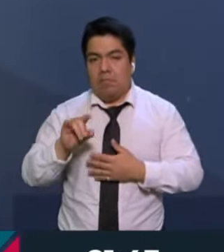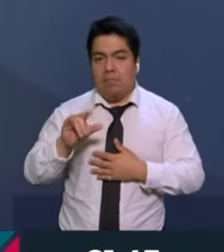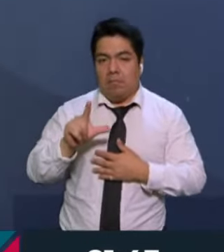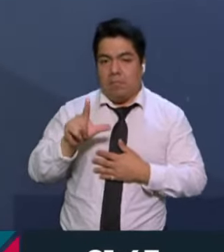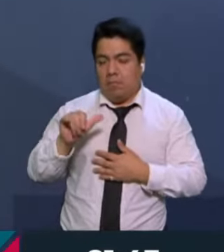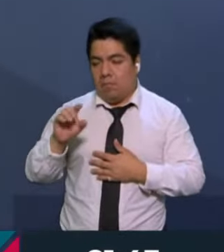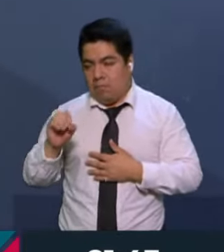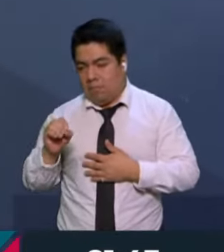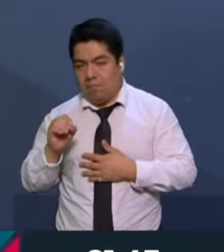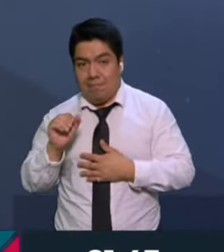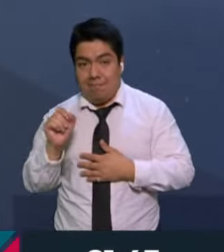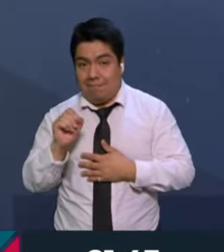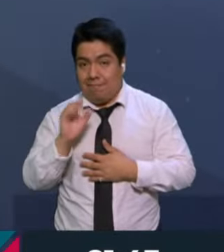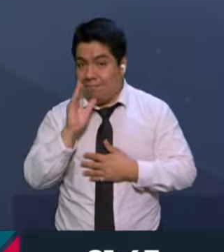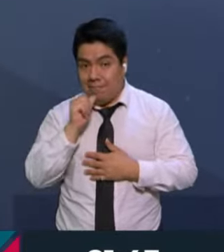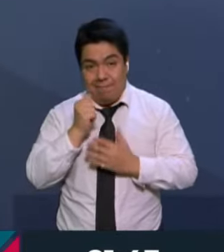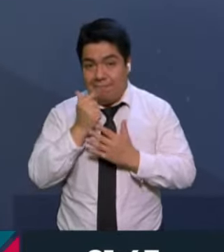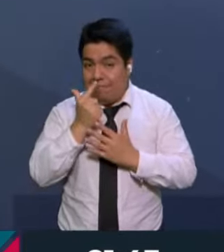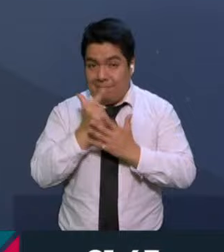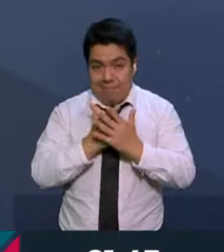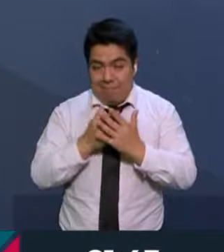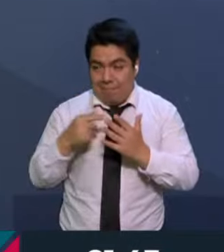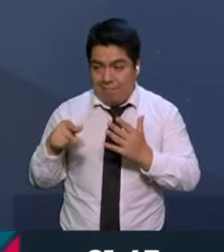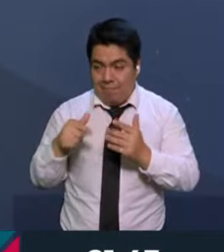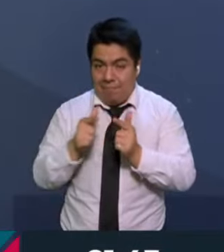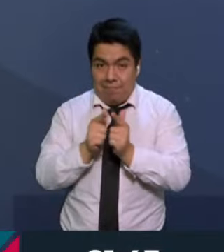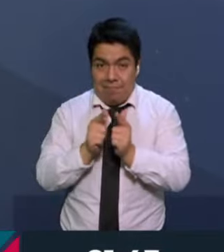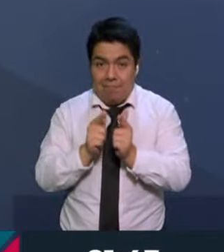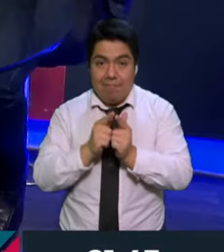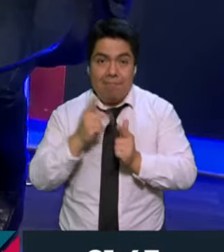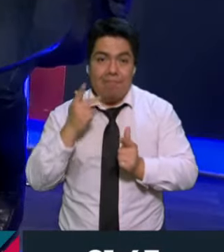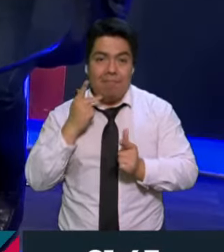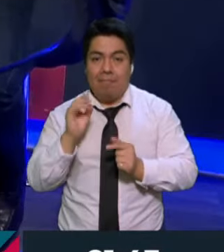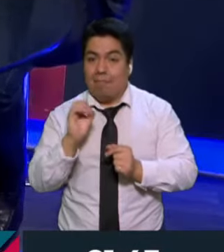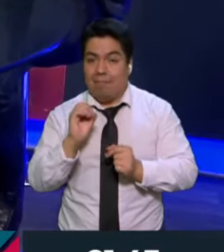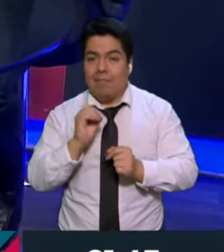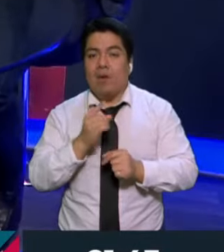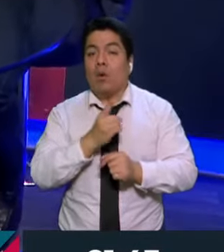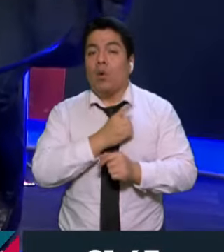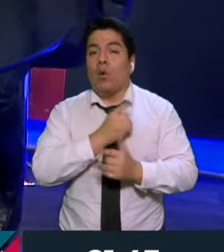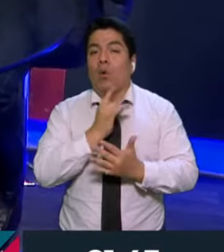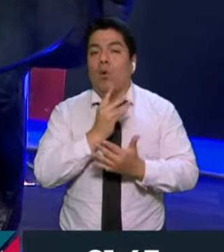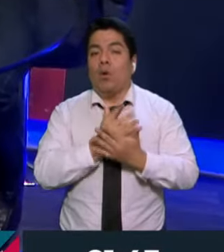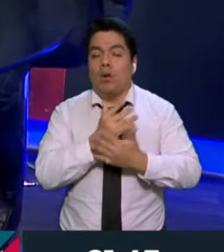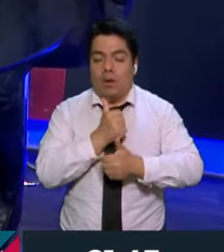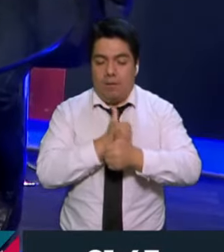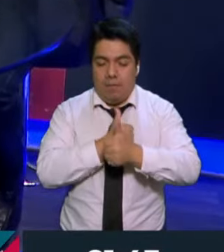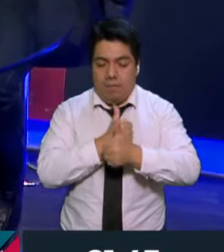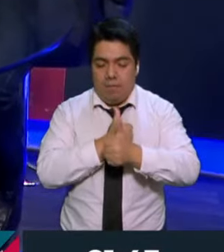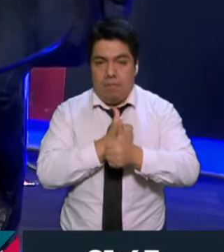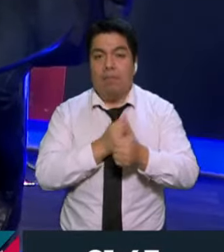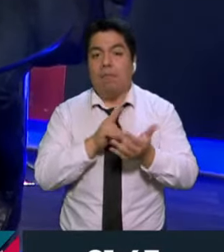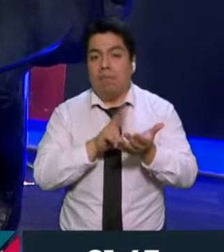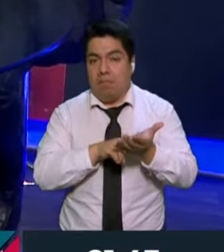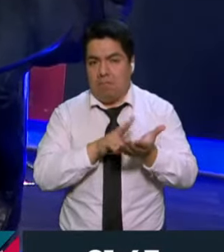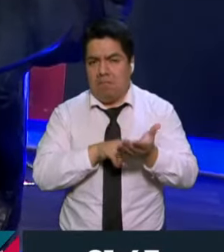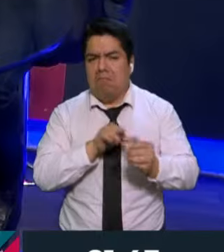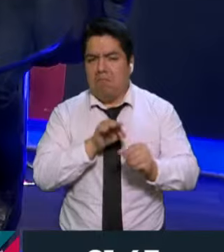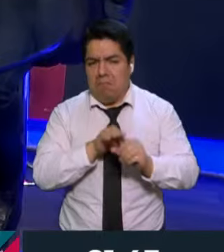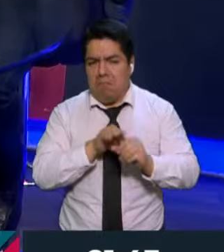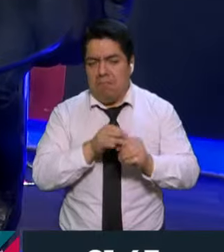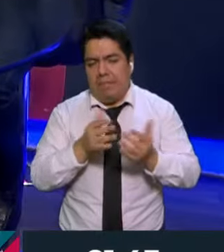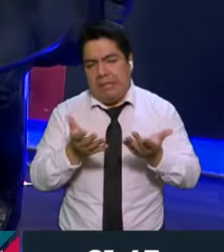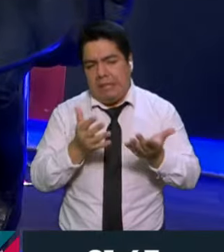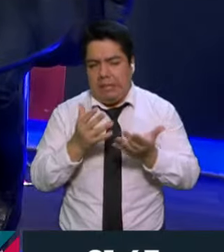encabezarían la lista de sus partidos políticos, sino quienes contendieron y tuvieron un resultado en las urnas que no